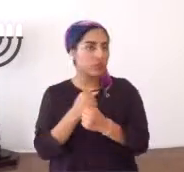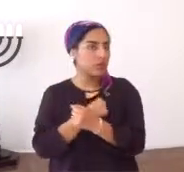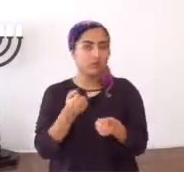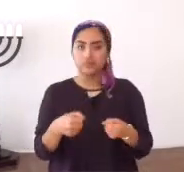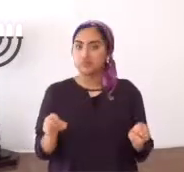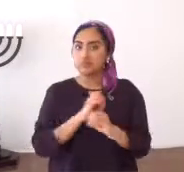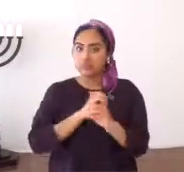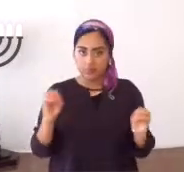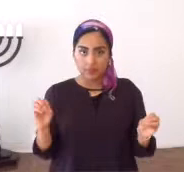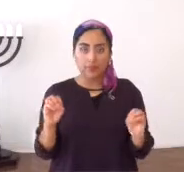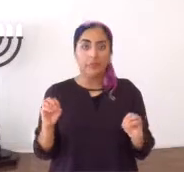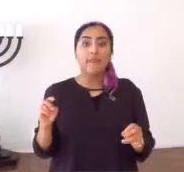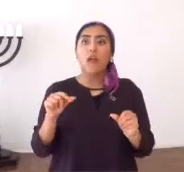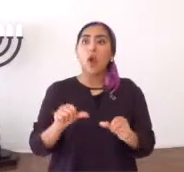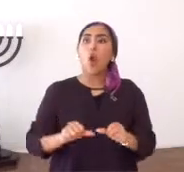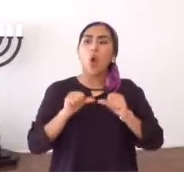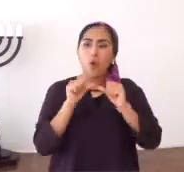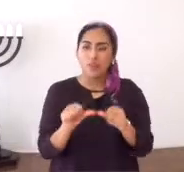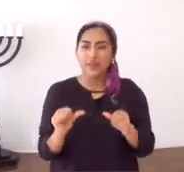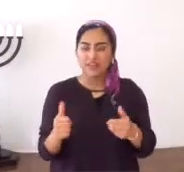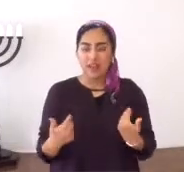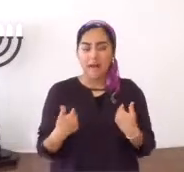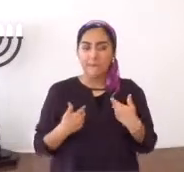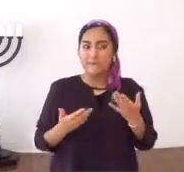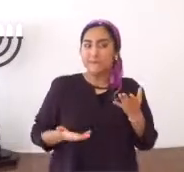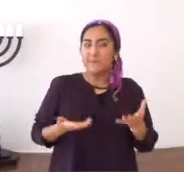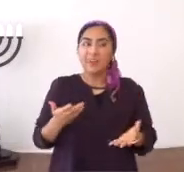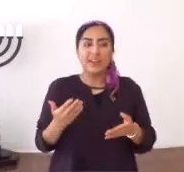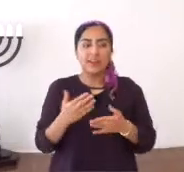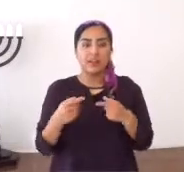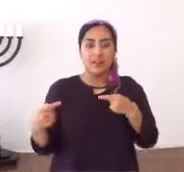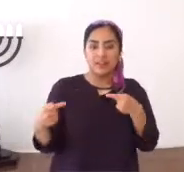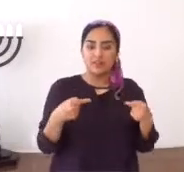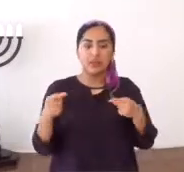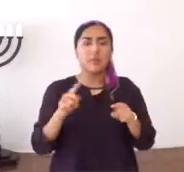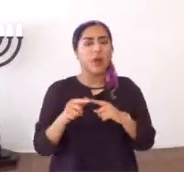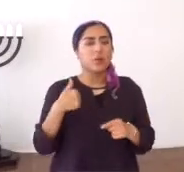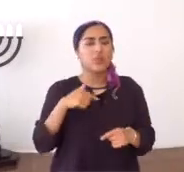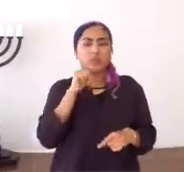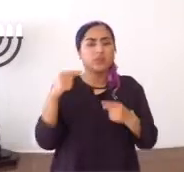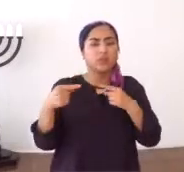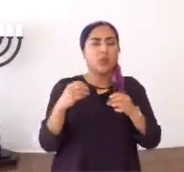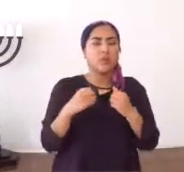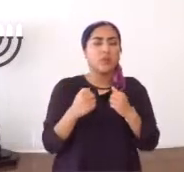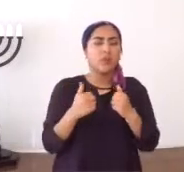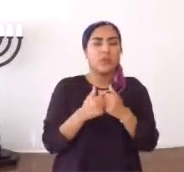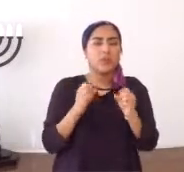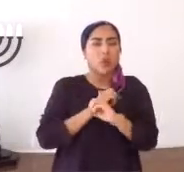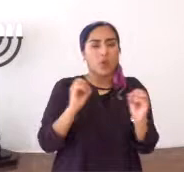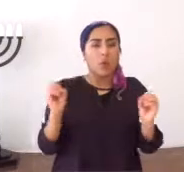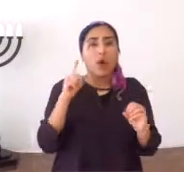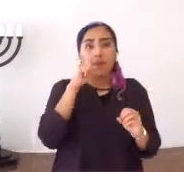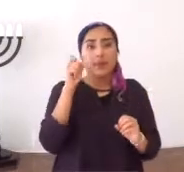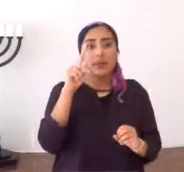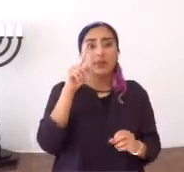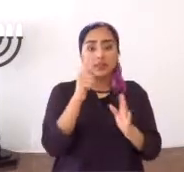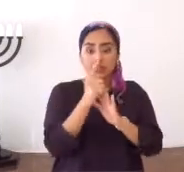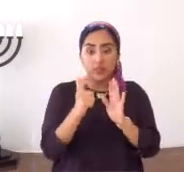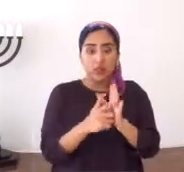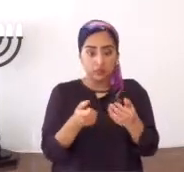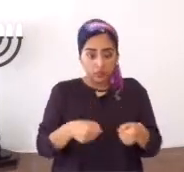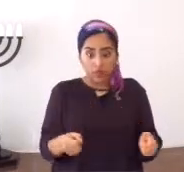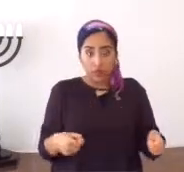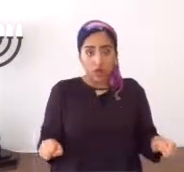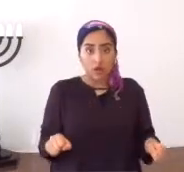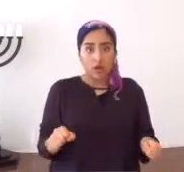y hay personas, que no aman la Torah de Yahweh, siempre va a haber, contienda, pero nosotros, no contendemos con nadie,